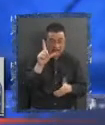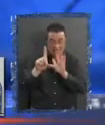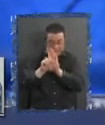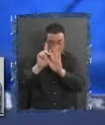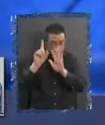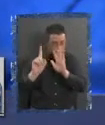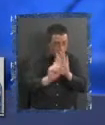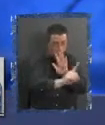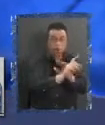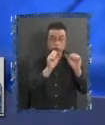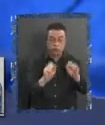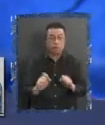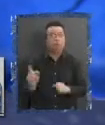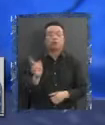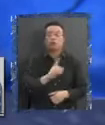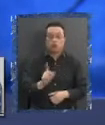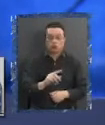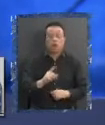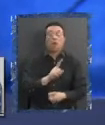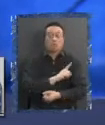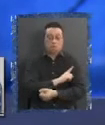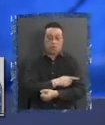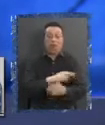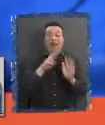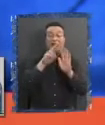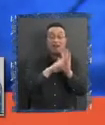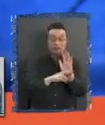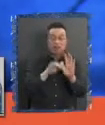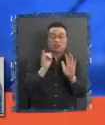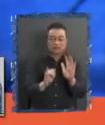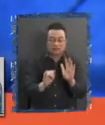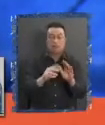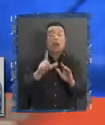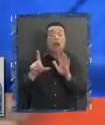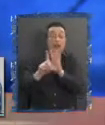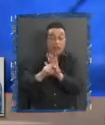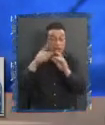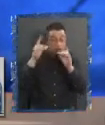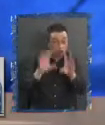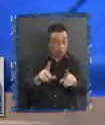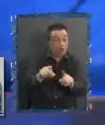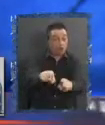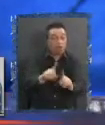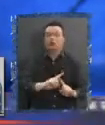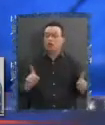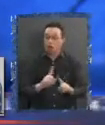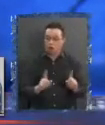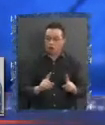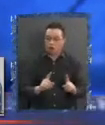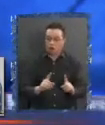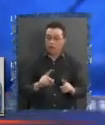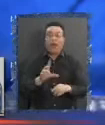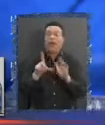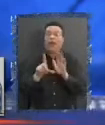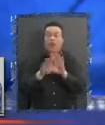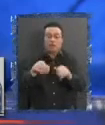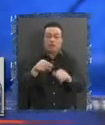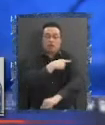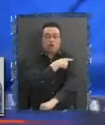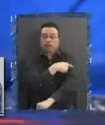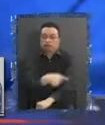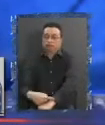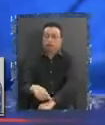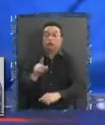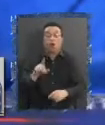Van a poder tener Sus poderes reglamentarios Pero no sus propias leyes Hay un solo detalle Que uno debe tener en consideración En el caso